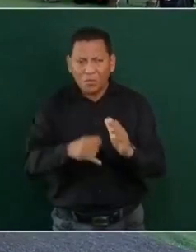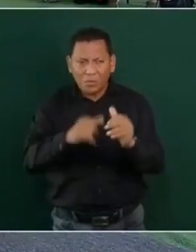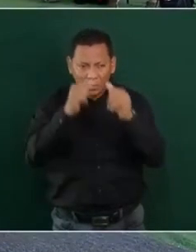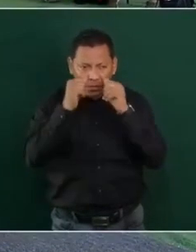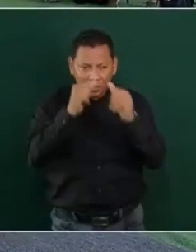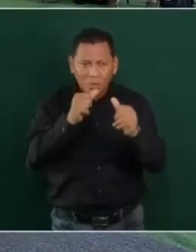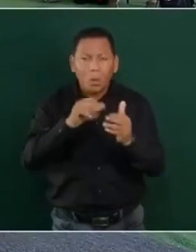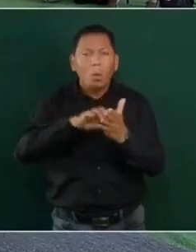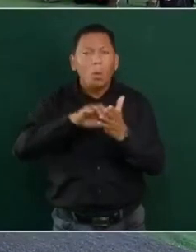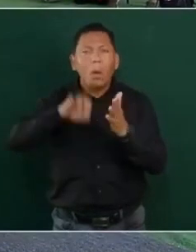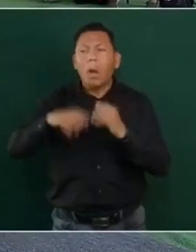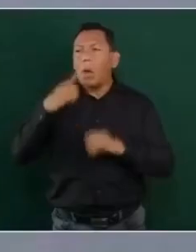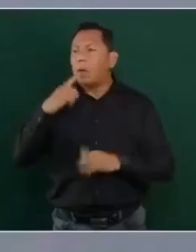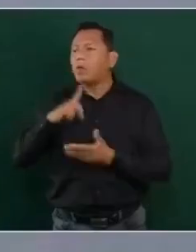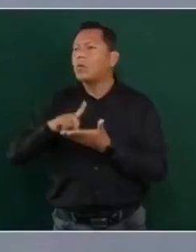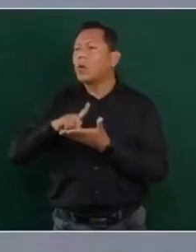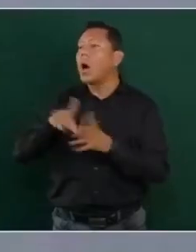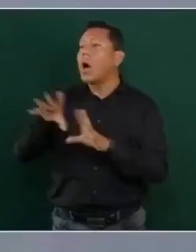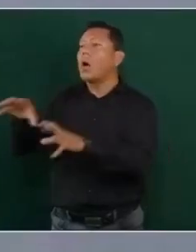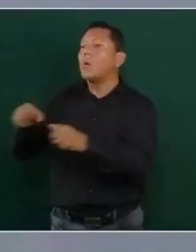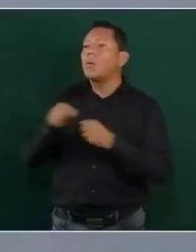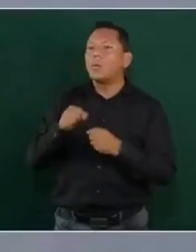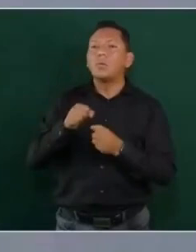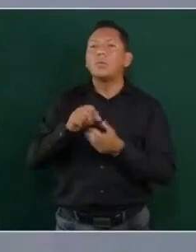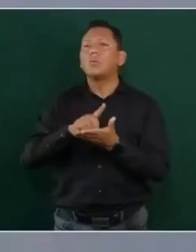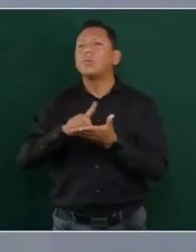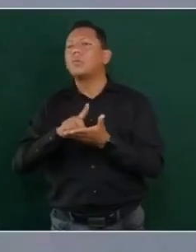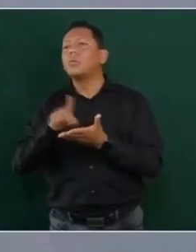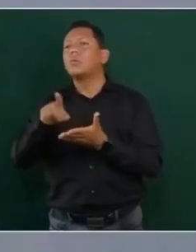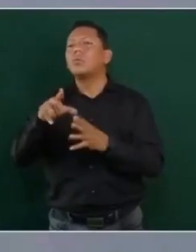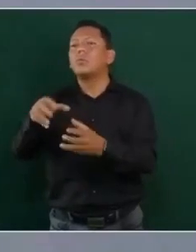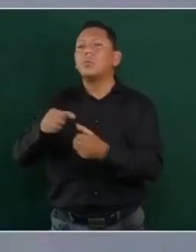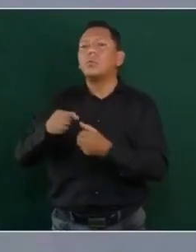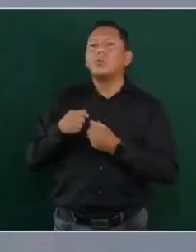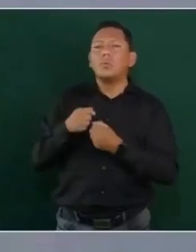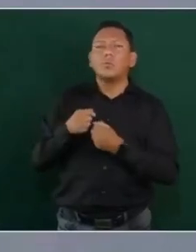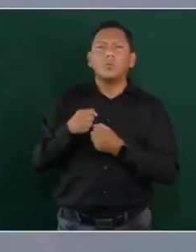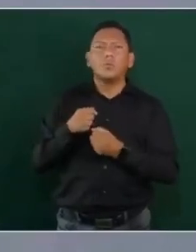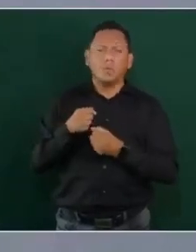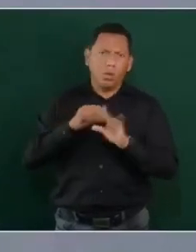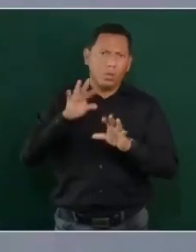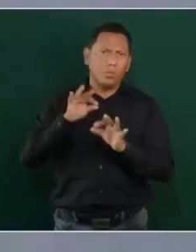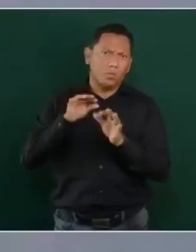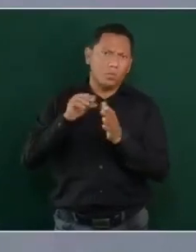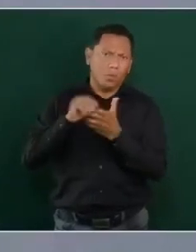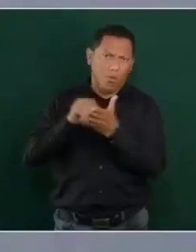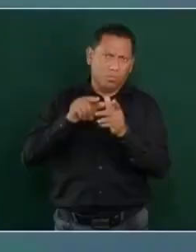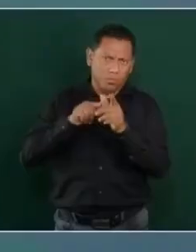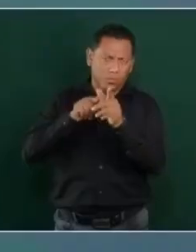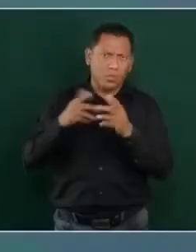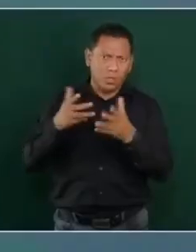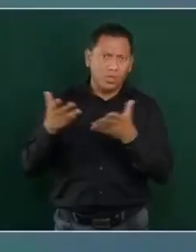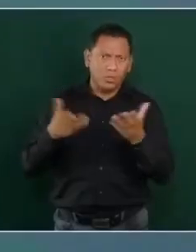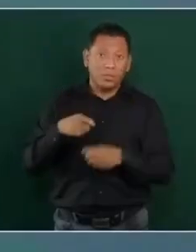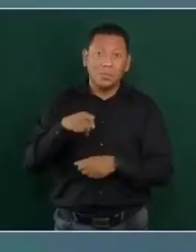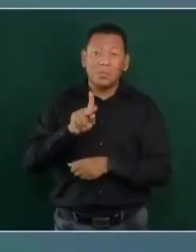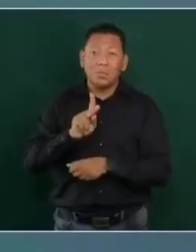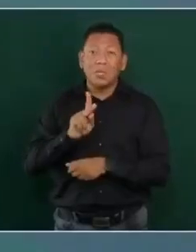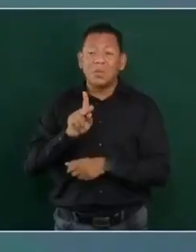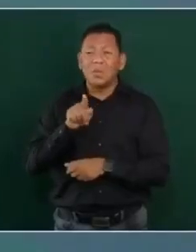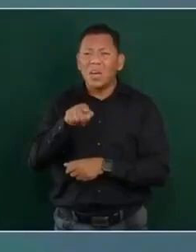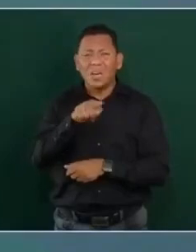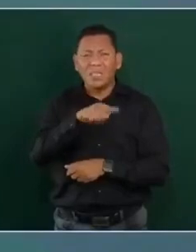No es, ver, vamos a decomisar este fentanilo, claro que lo vamos a hacer, pero lo que